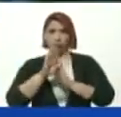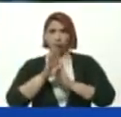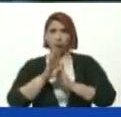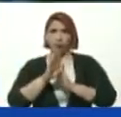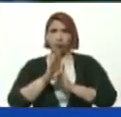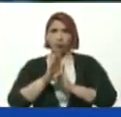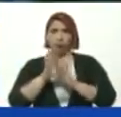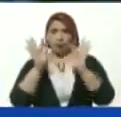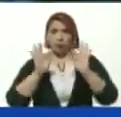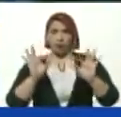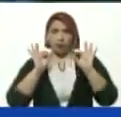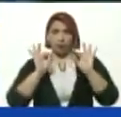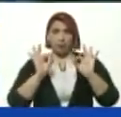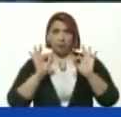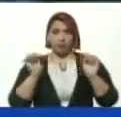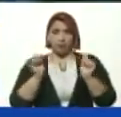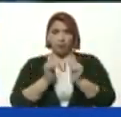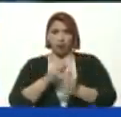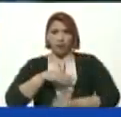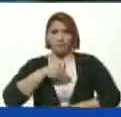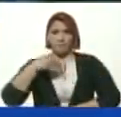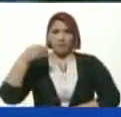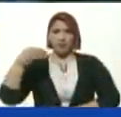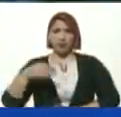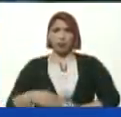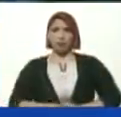manera especial Con ese espíritu